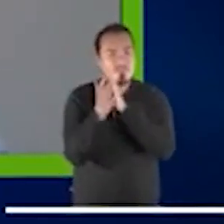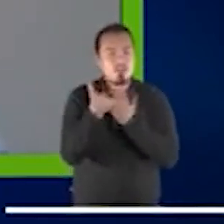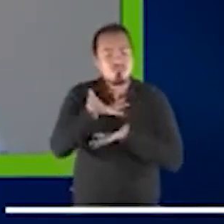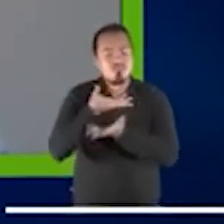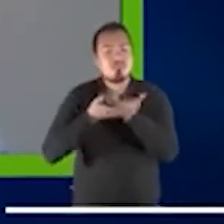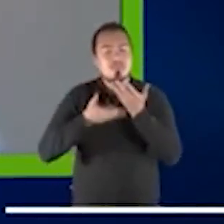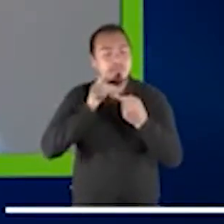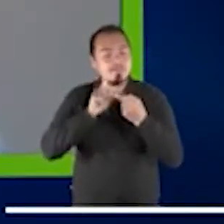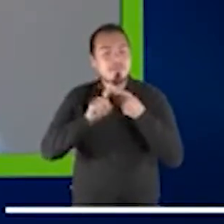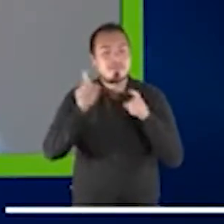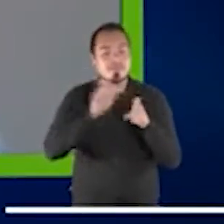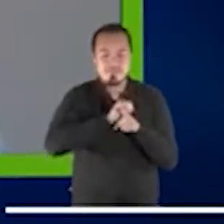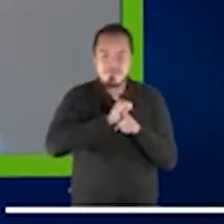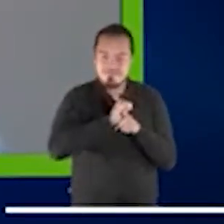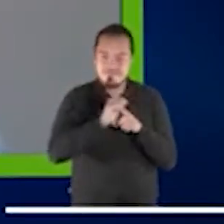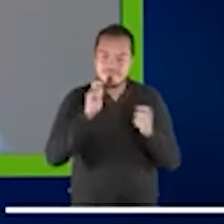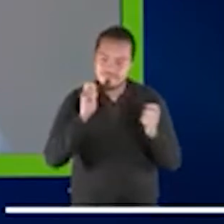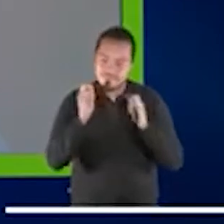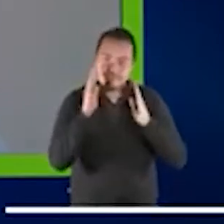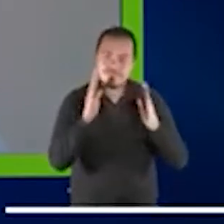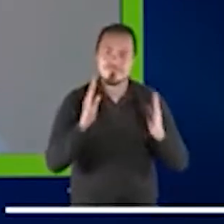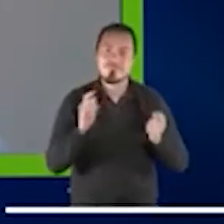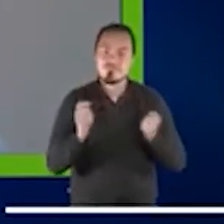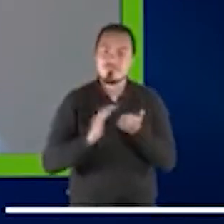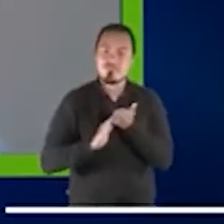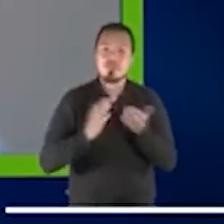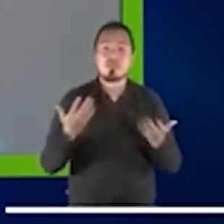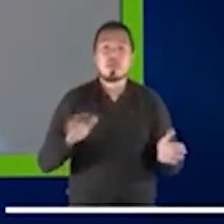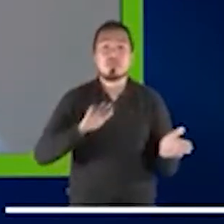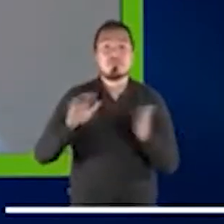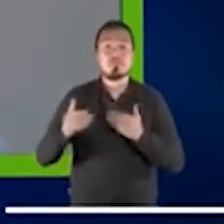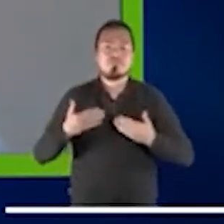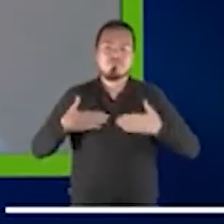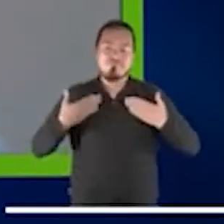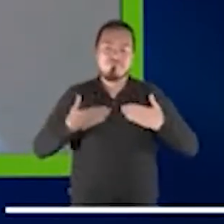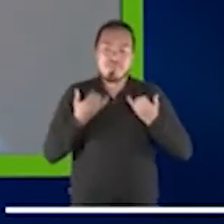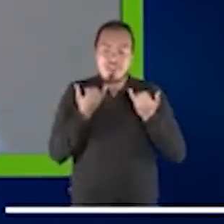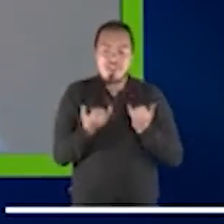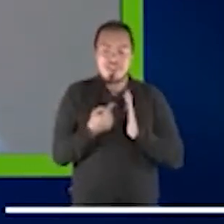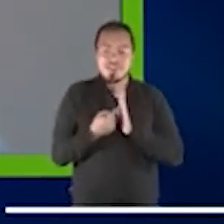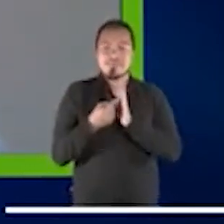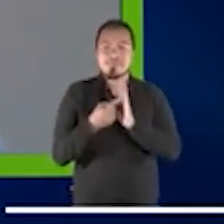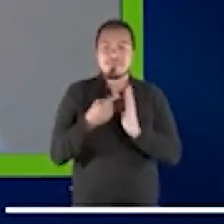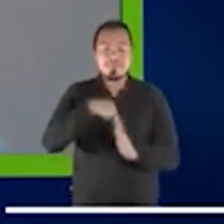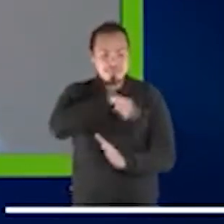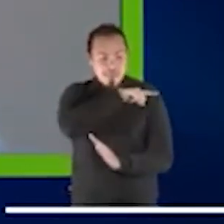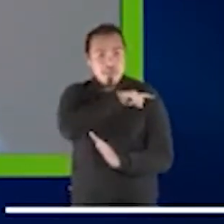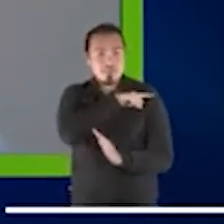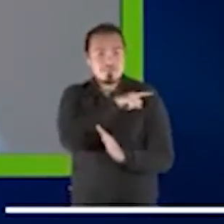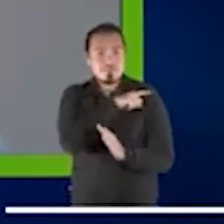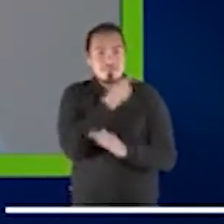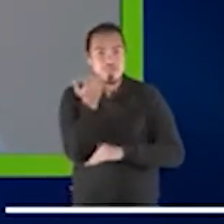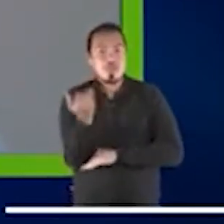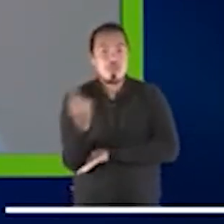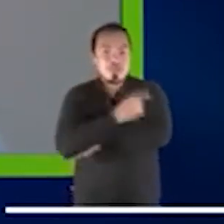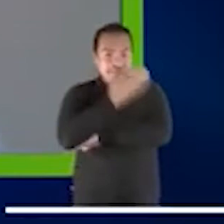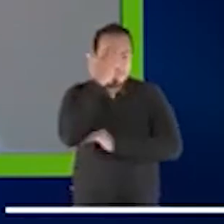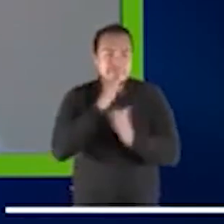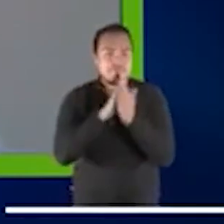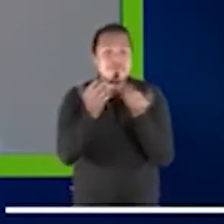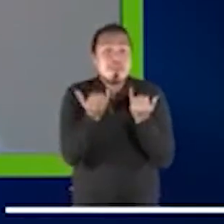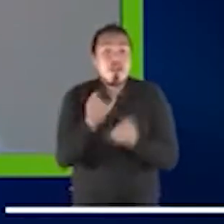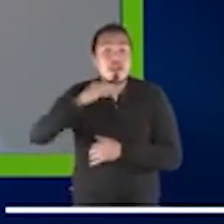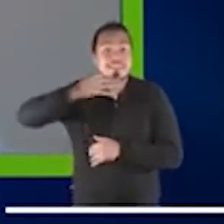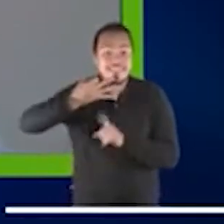prácticas y justicia restaurativa. Bueno, pues es un placer para mí estar con vosotros hoy en día. Es el